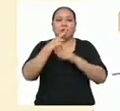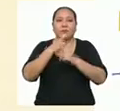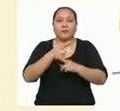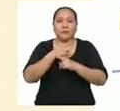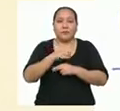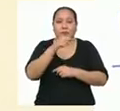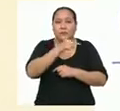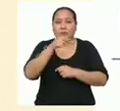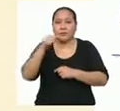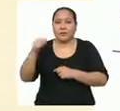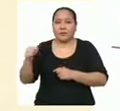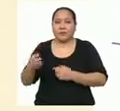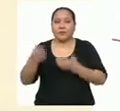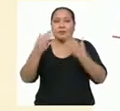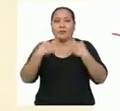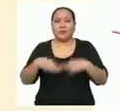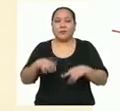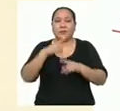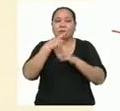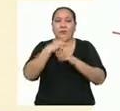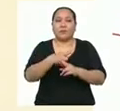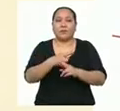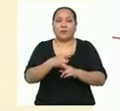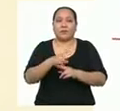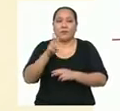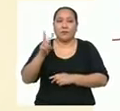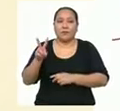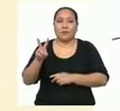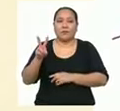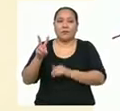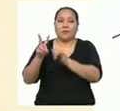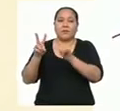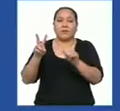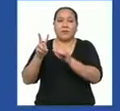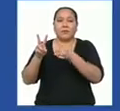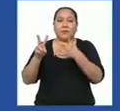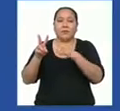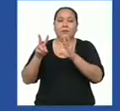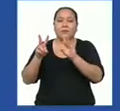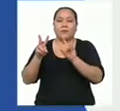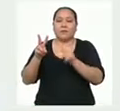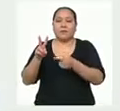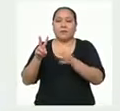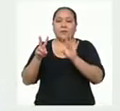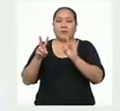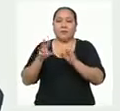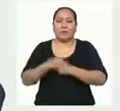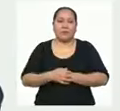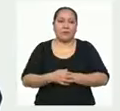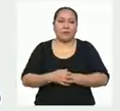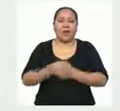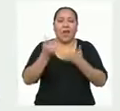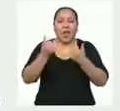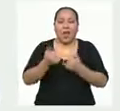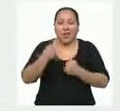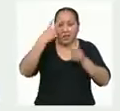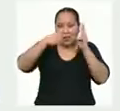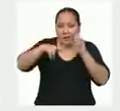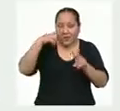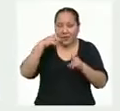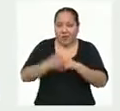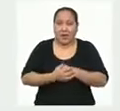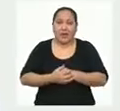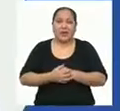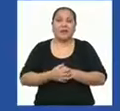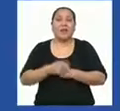las operaciones, tenemos ya un resultado de varianza. Muy bien, ahora calculamos la varianza de los pesos